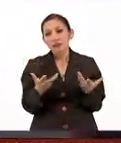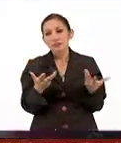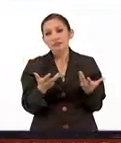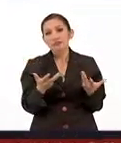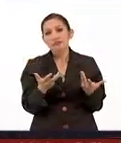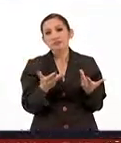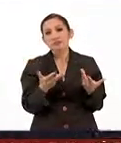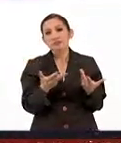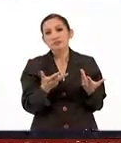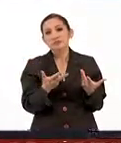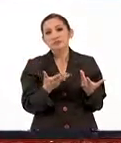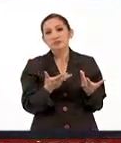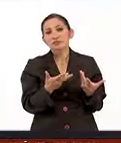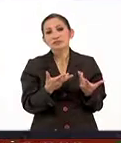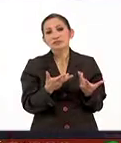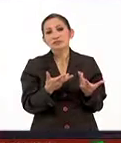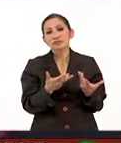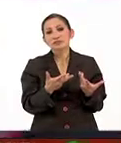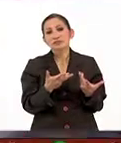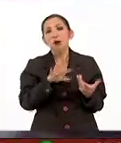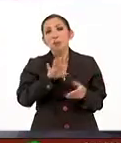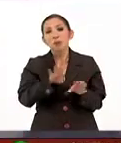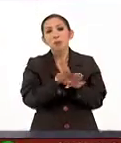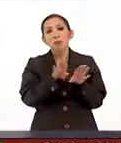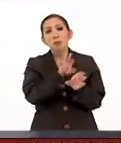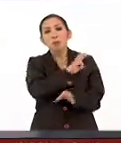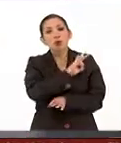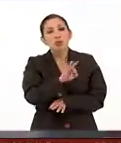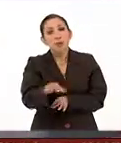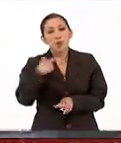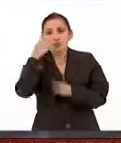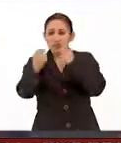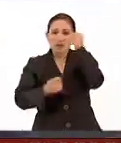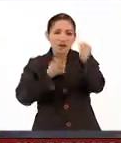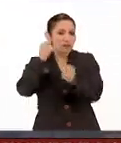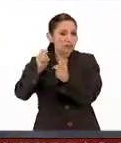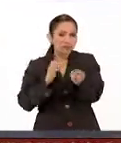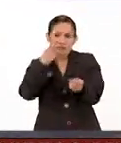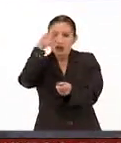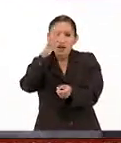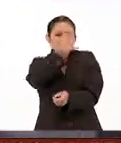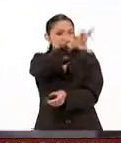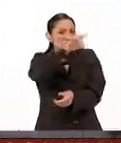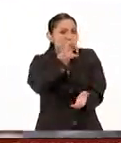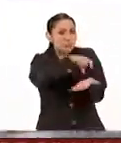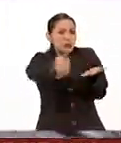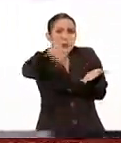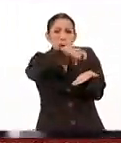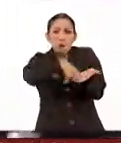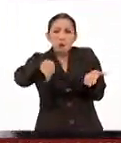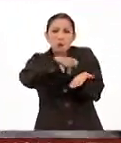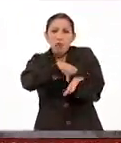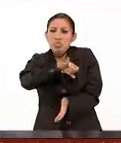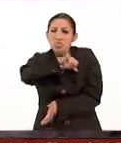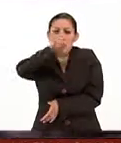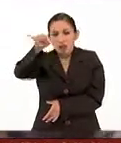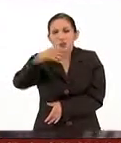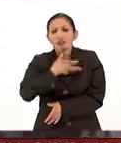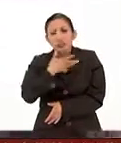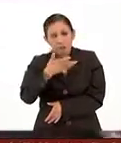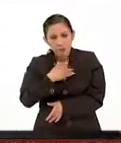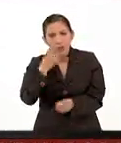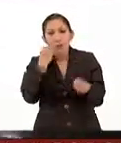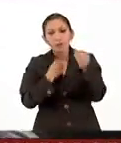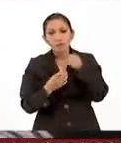lleva a que tengamos acceso en cualquier tienda, en el lugar más alejado del recóndito, vamos a tener esa